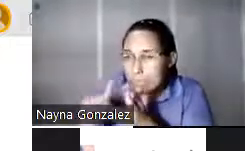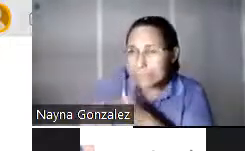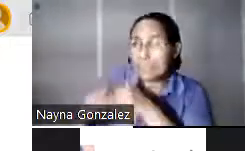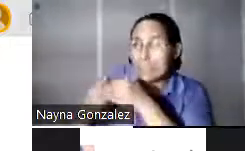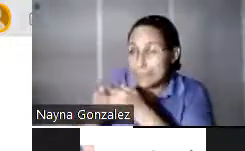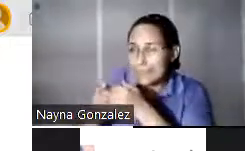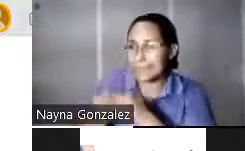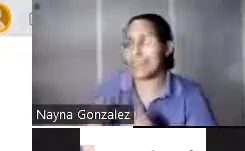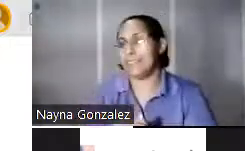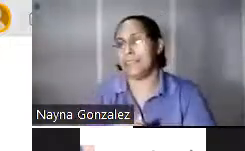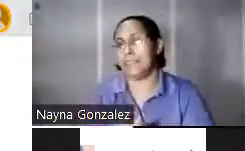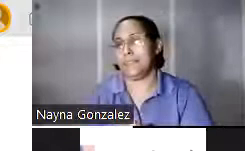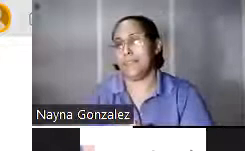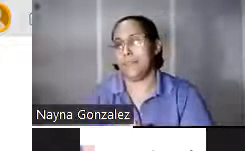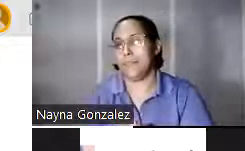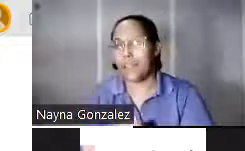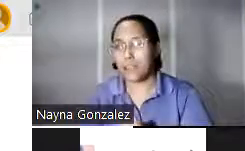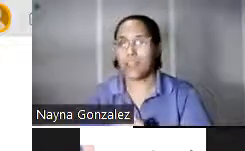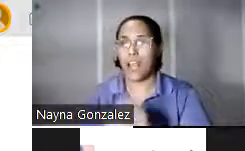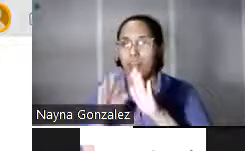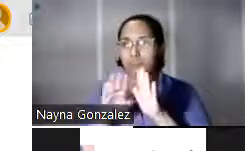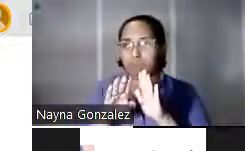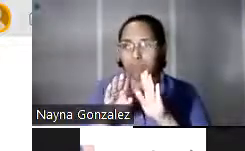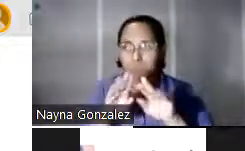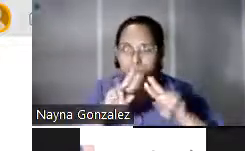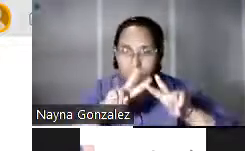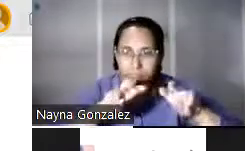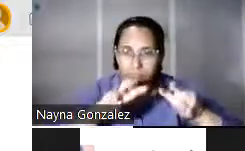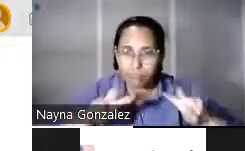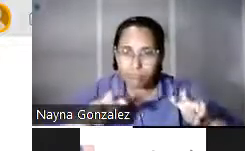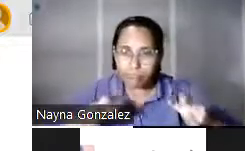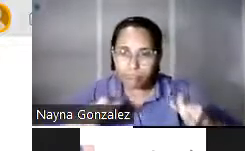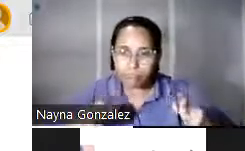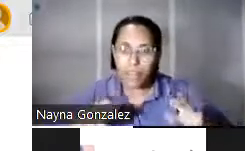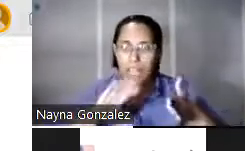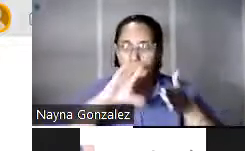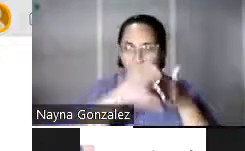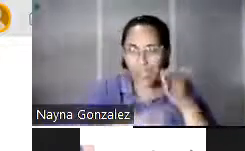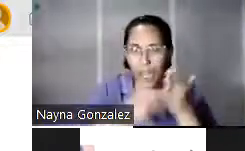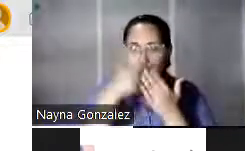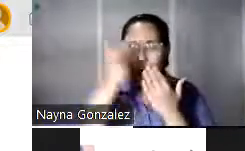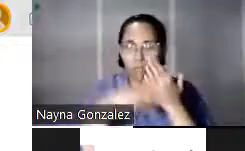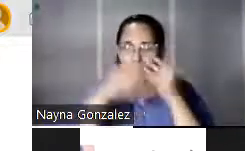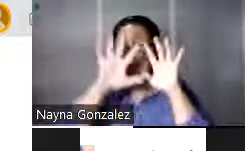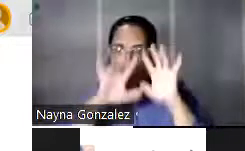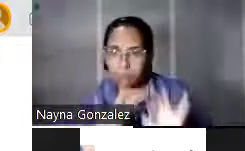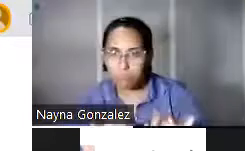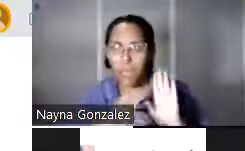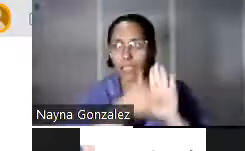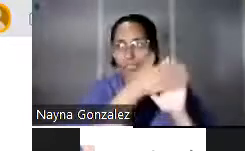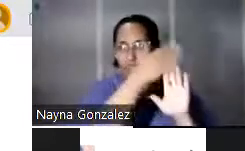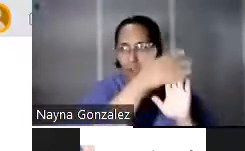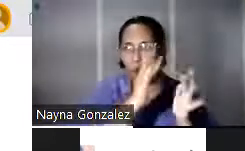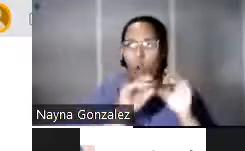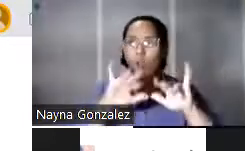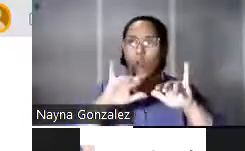hablando al desdoblamiento de programación, ¿verdad? Me refiero al desarrollo de contenidos simultáneos